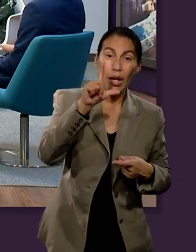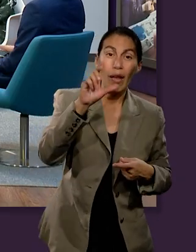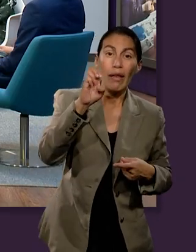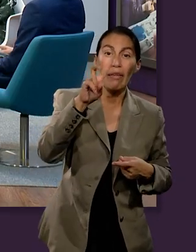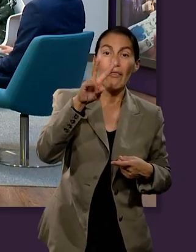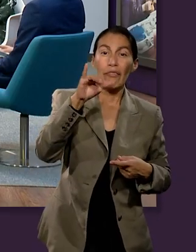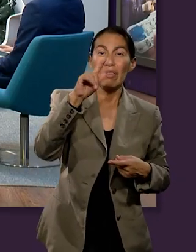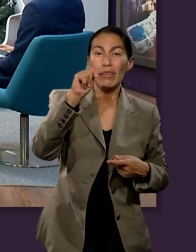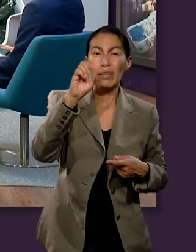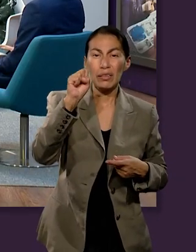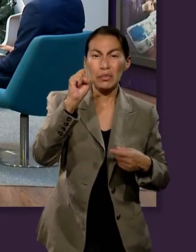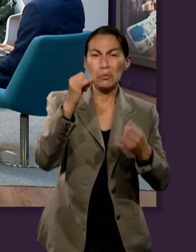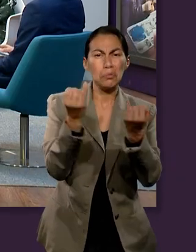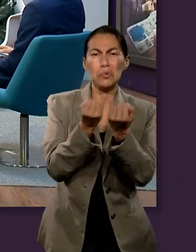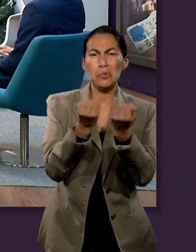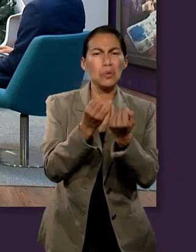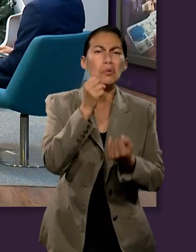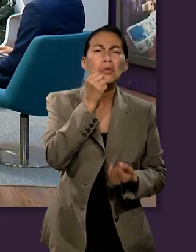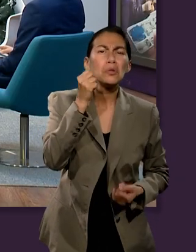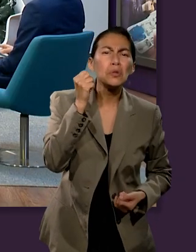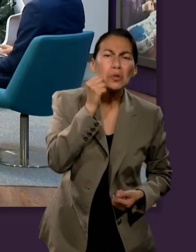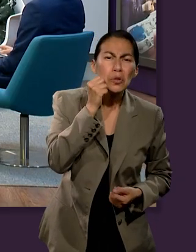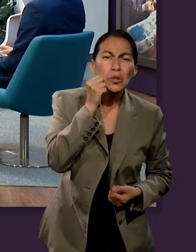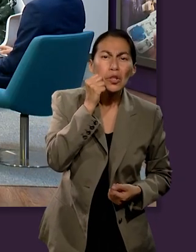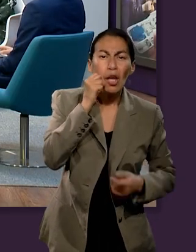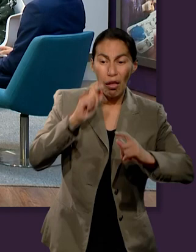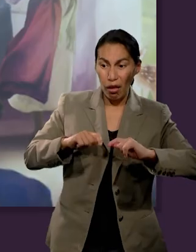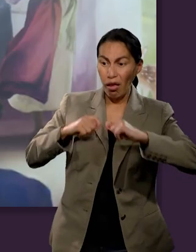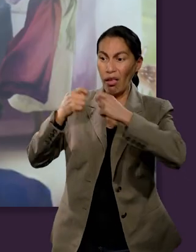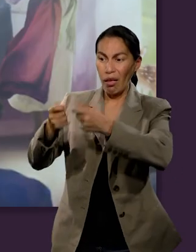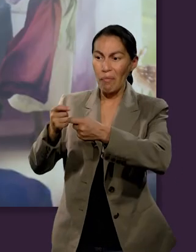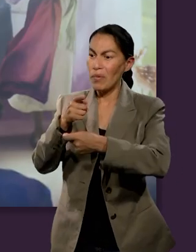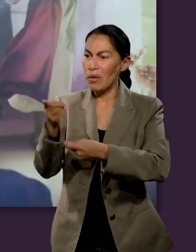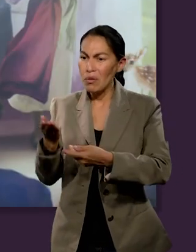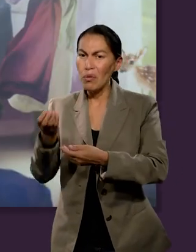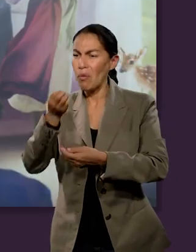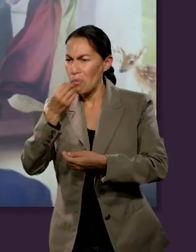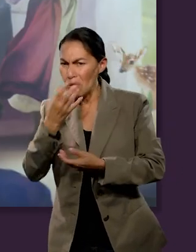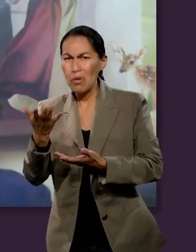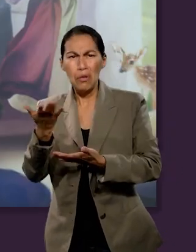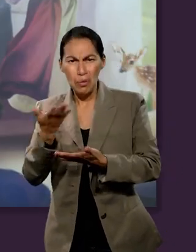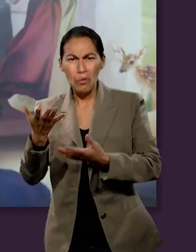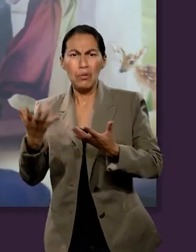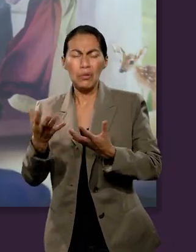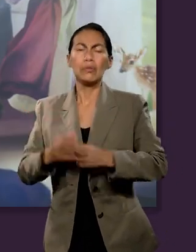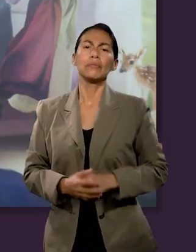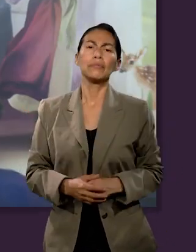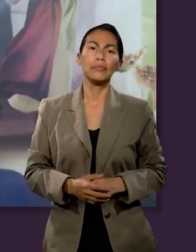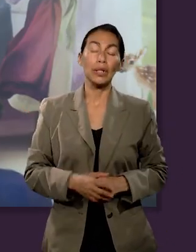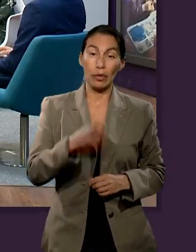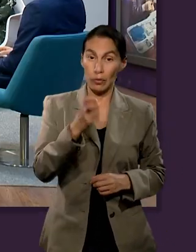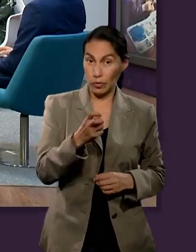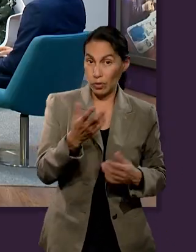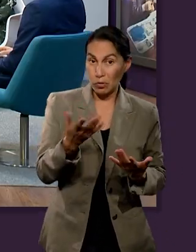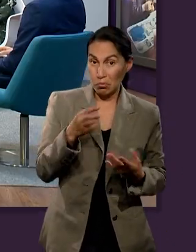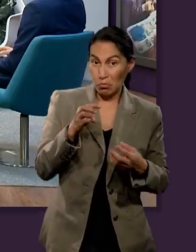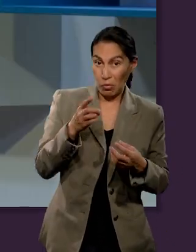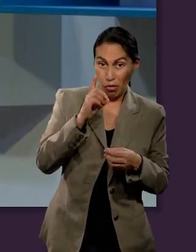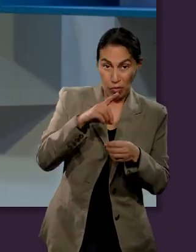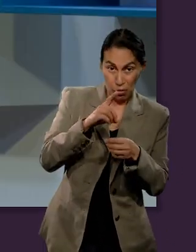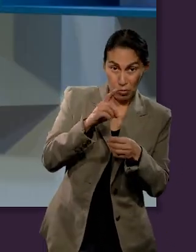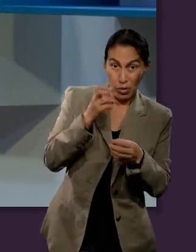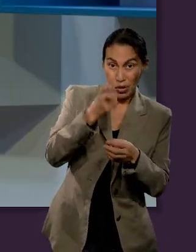de algún modo este texto nos enseña que el 10% es utilizado en el sostén de un ministerio que pertenece al Señor. Ok.